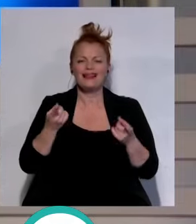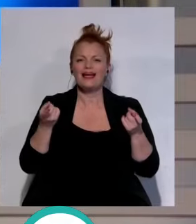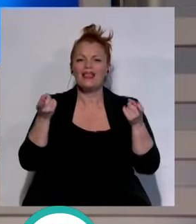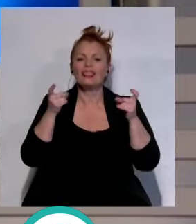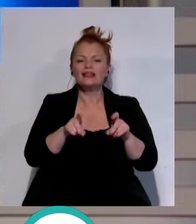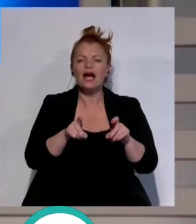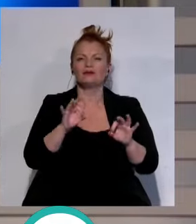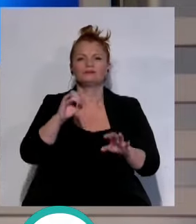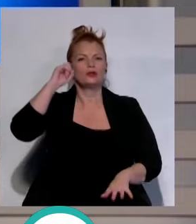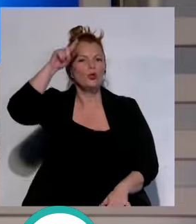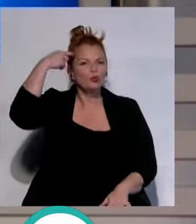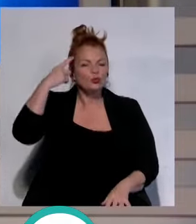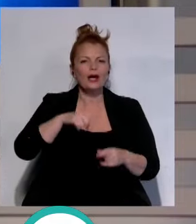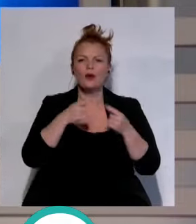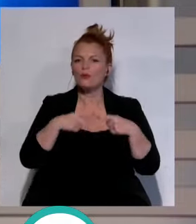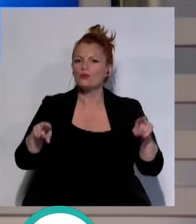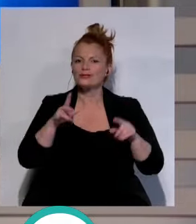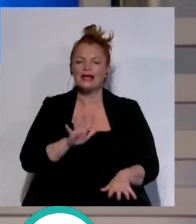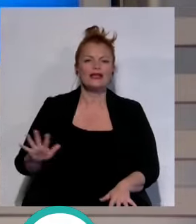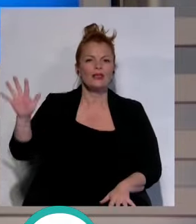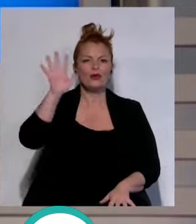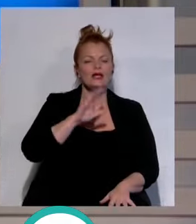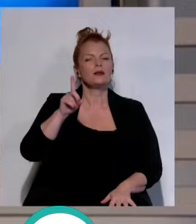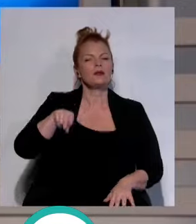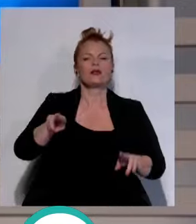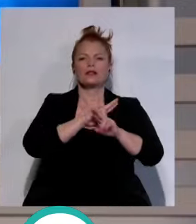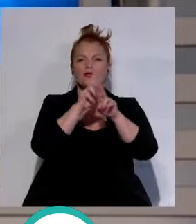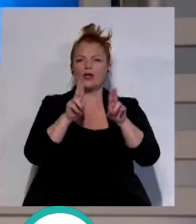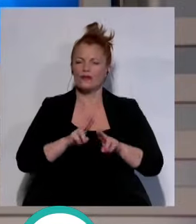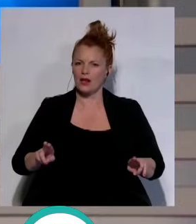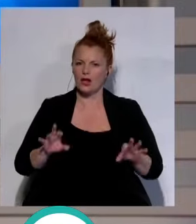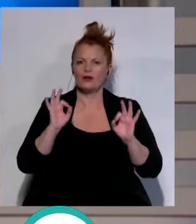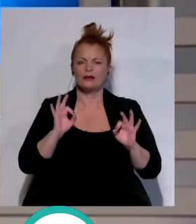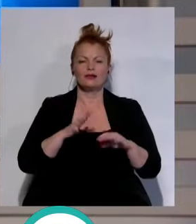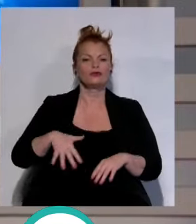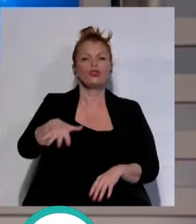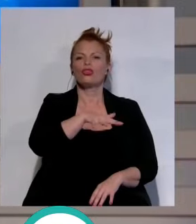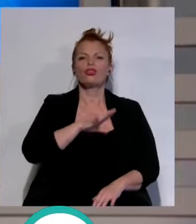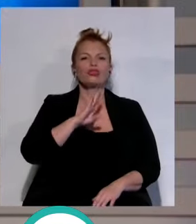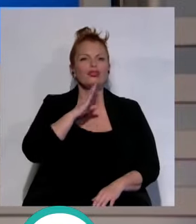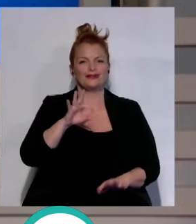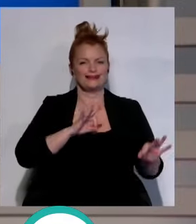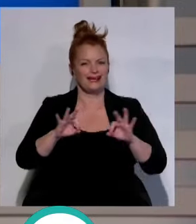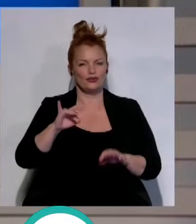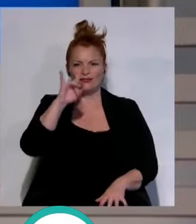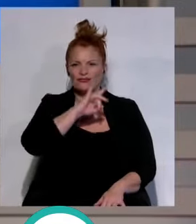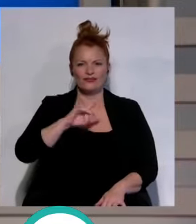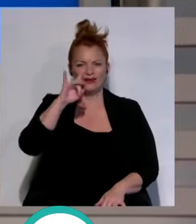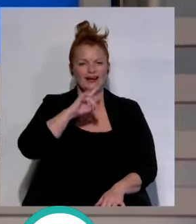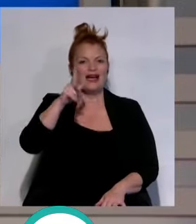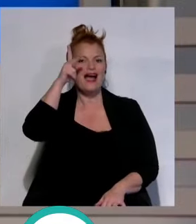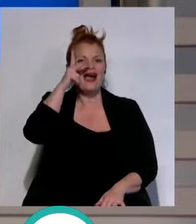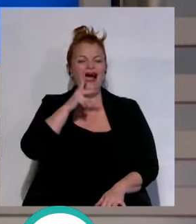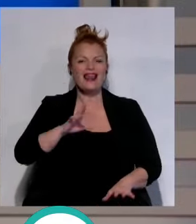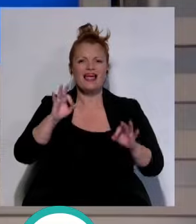cultura y con la música a nivel nacional e internacional con la parada en el Gran Teatro Falla de la gala dedicada